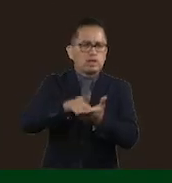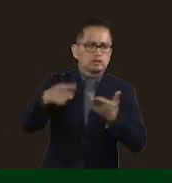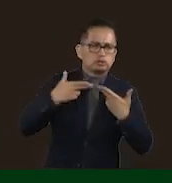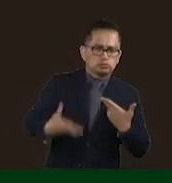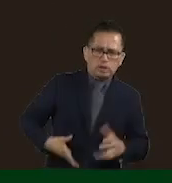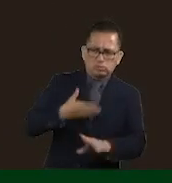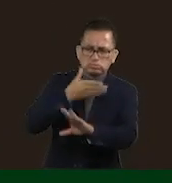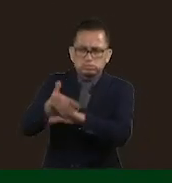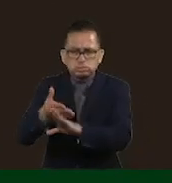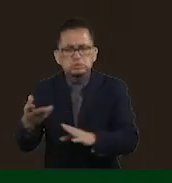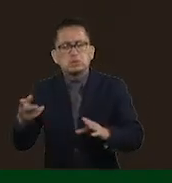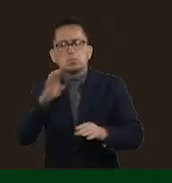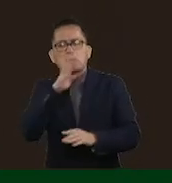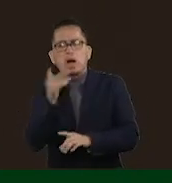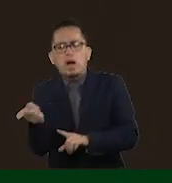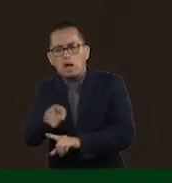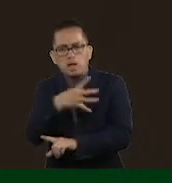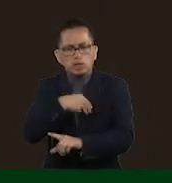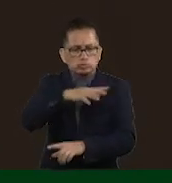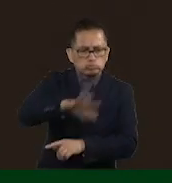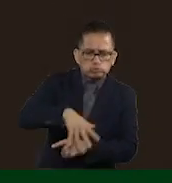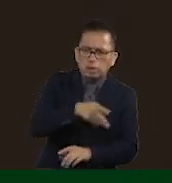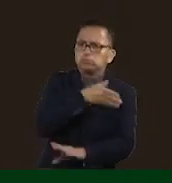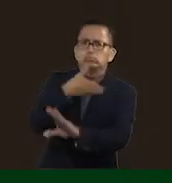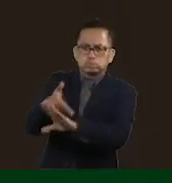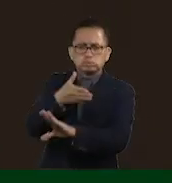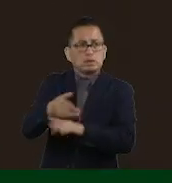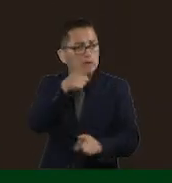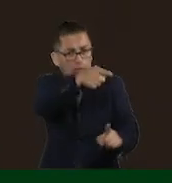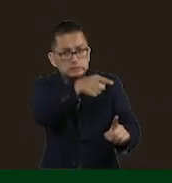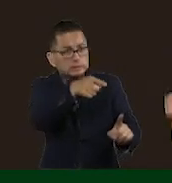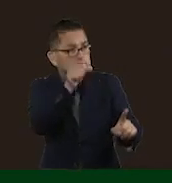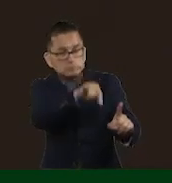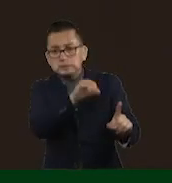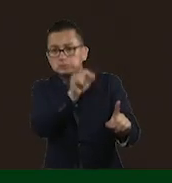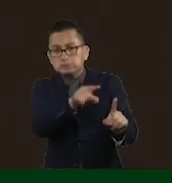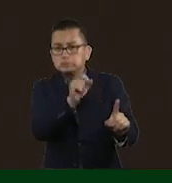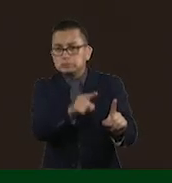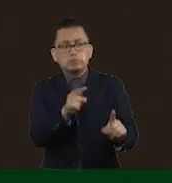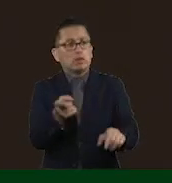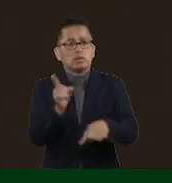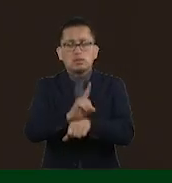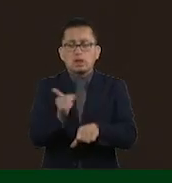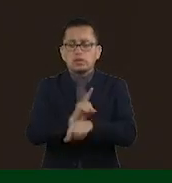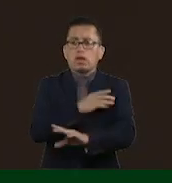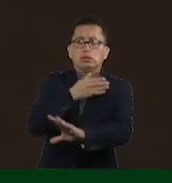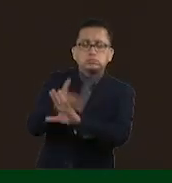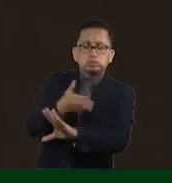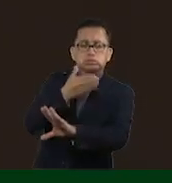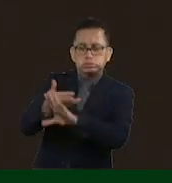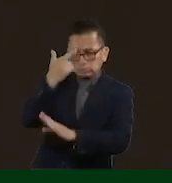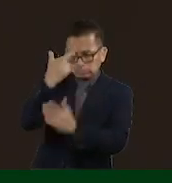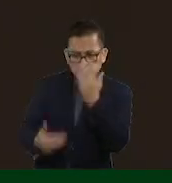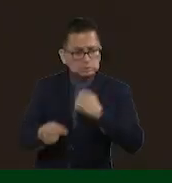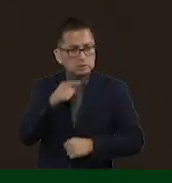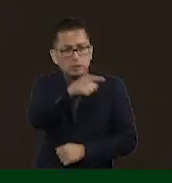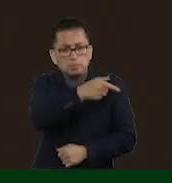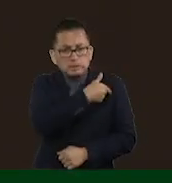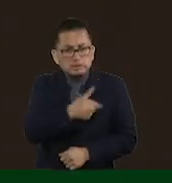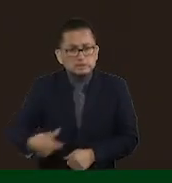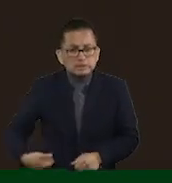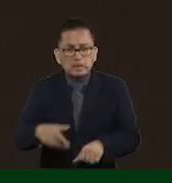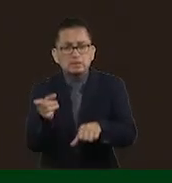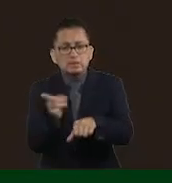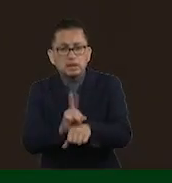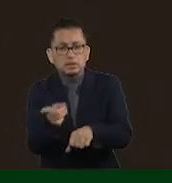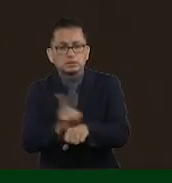buscadoras. Ese sí ha estado atacando desde la tribuna más difundida de la presidencia de la República todos los días.